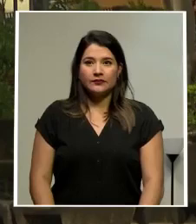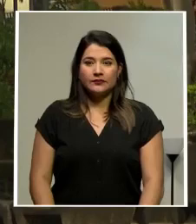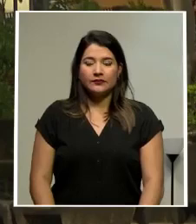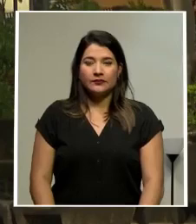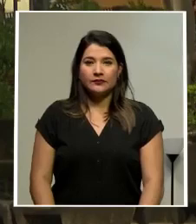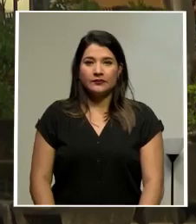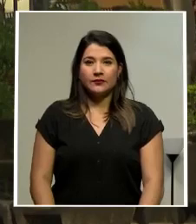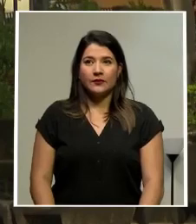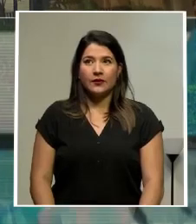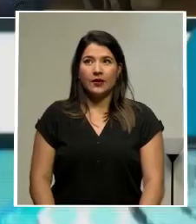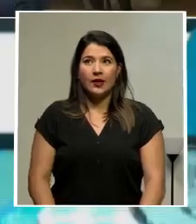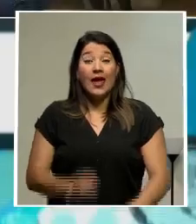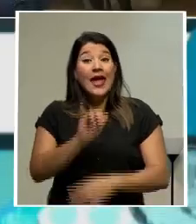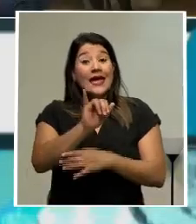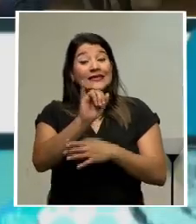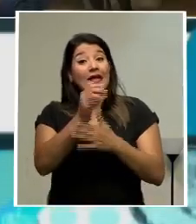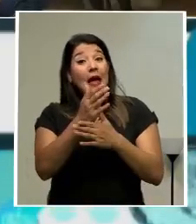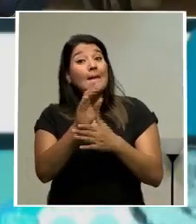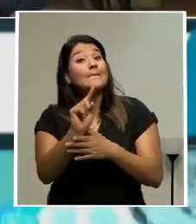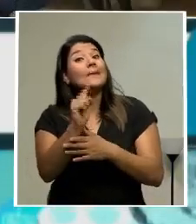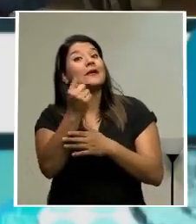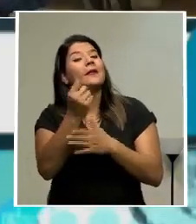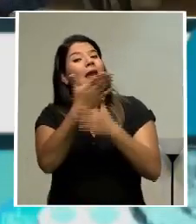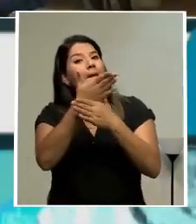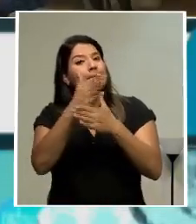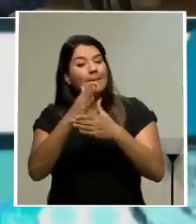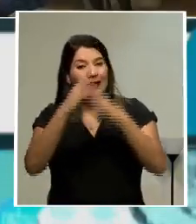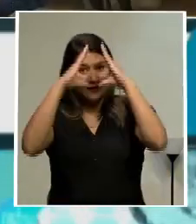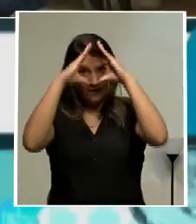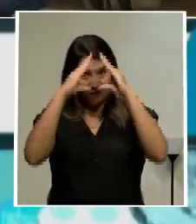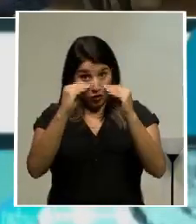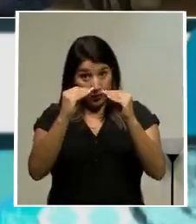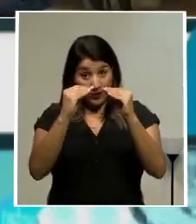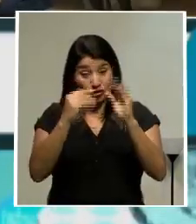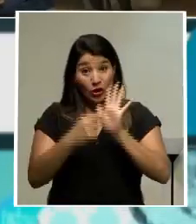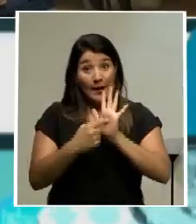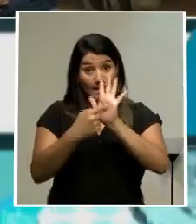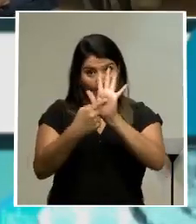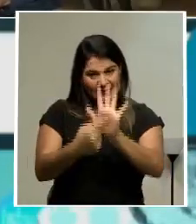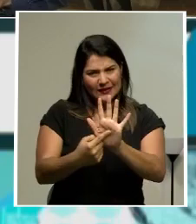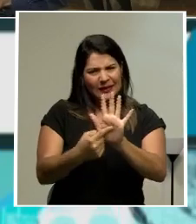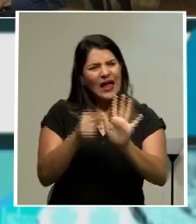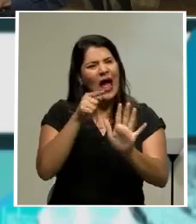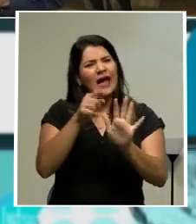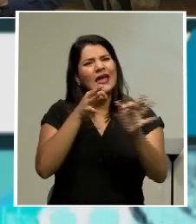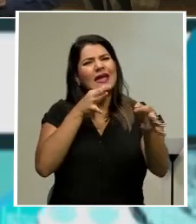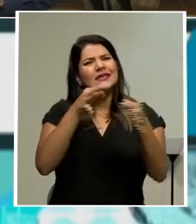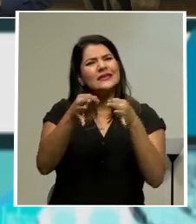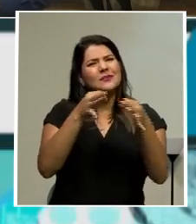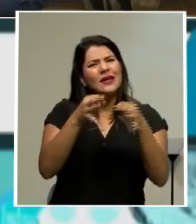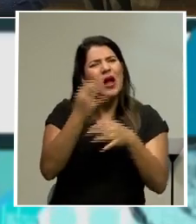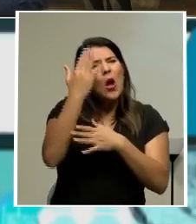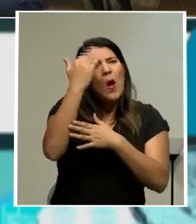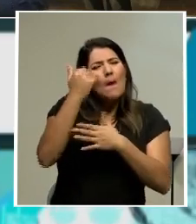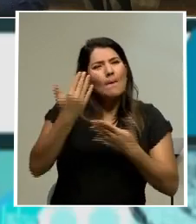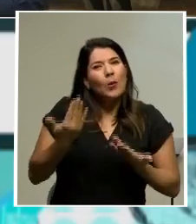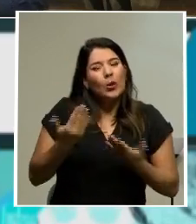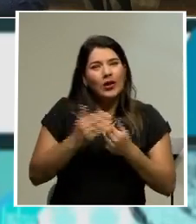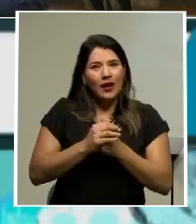Esta primera parte de la información que nos presenta muestra también un poco por qué las reacciones tan